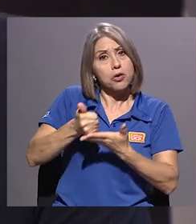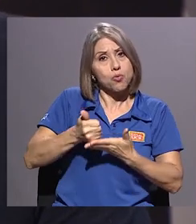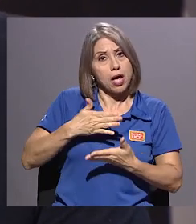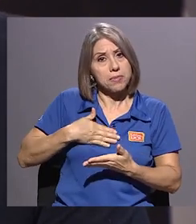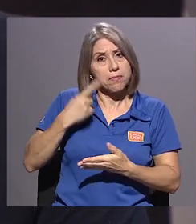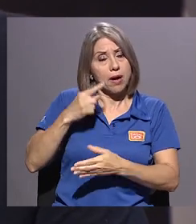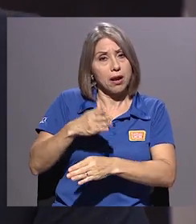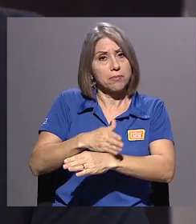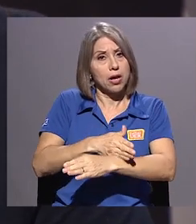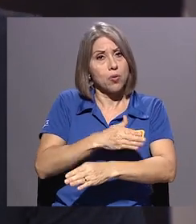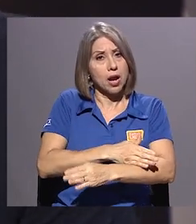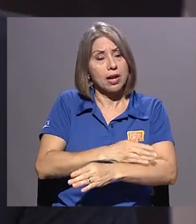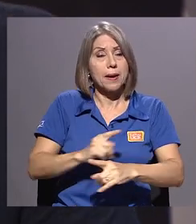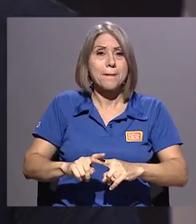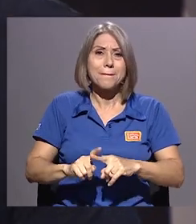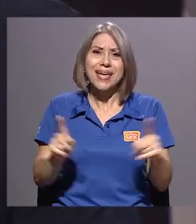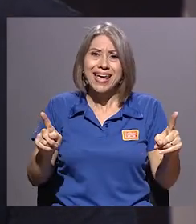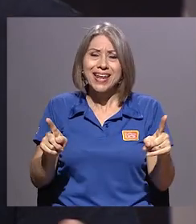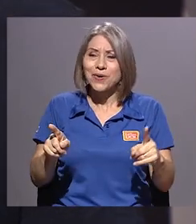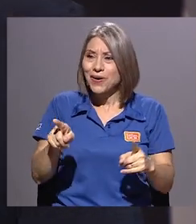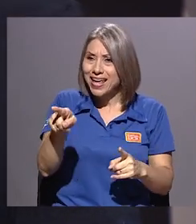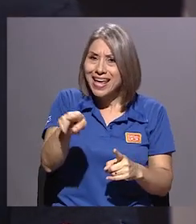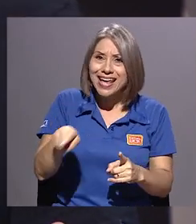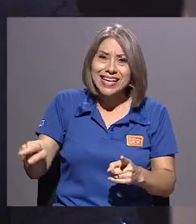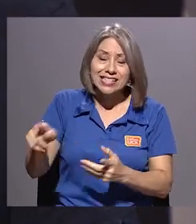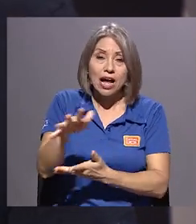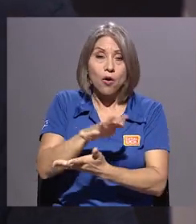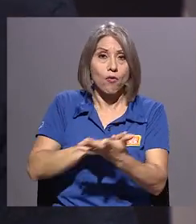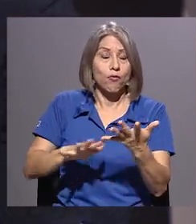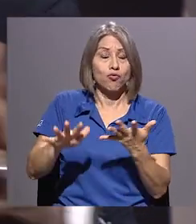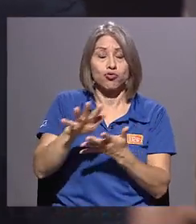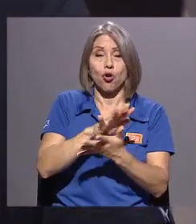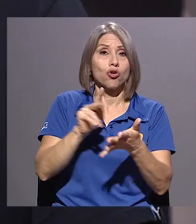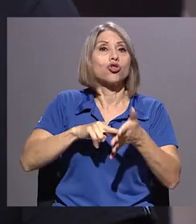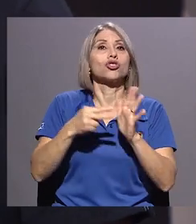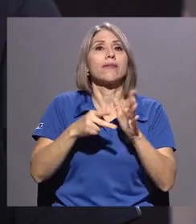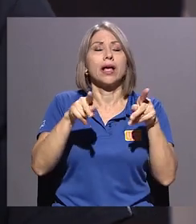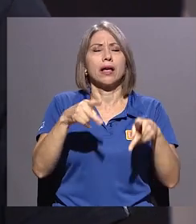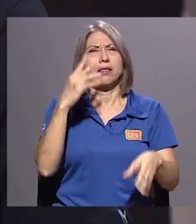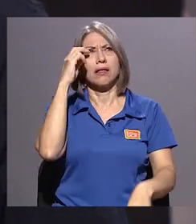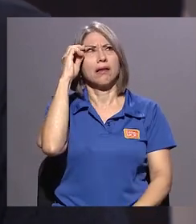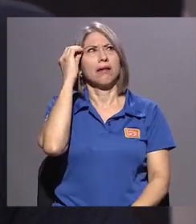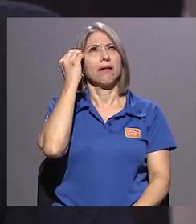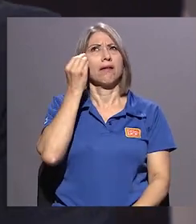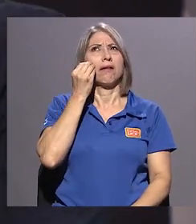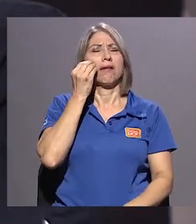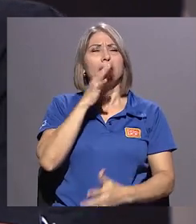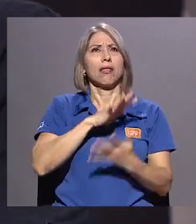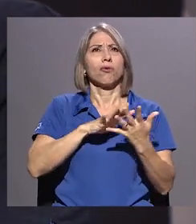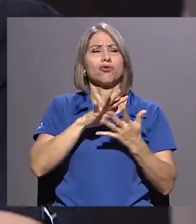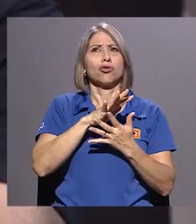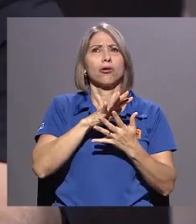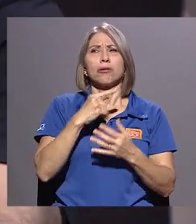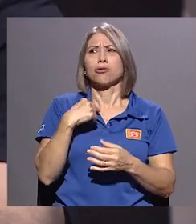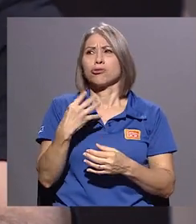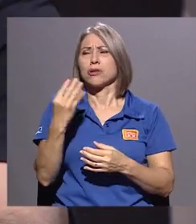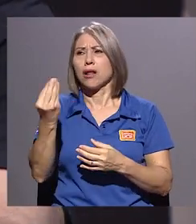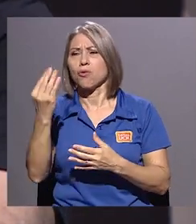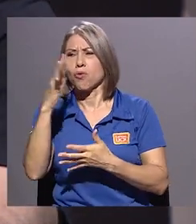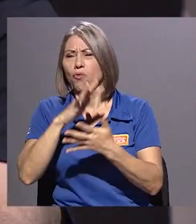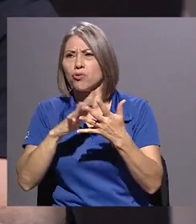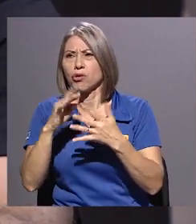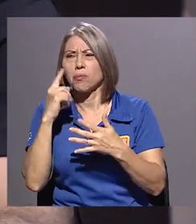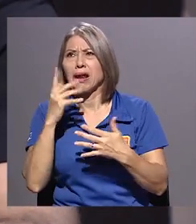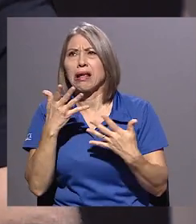Pero en general esa confusión no es, es algo confundido y no sé para qué fui. No, sino que han escrito,